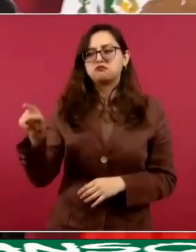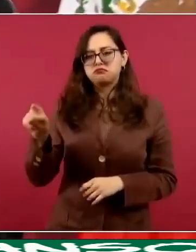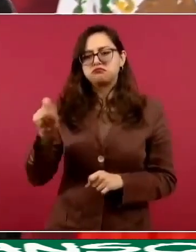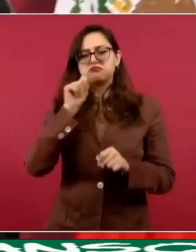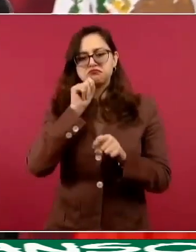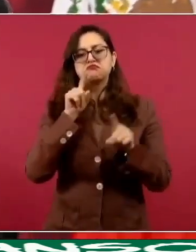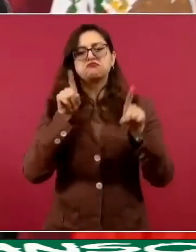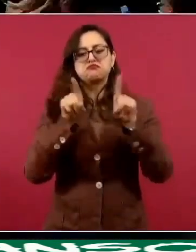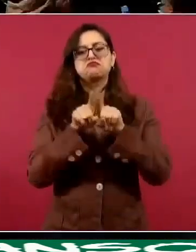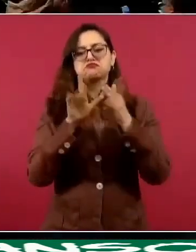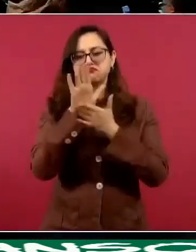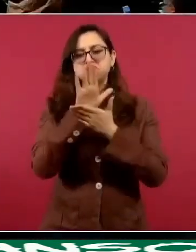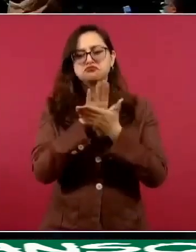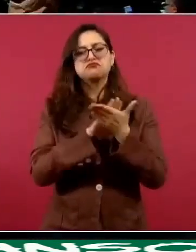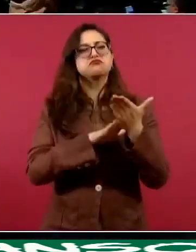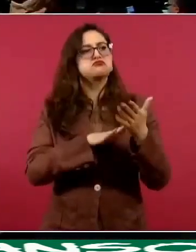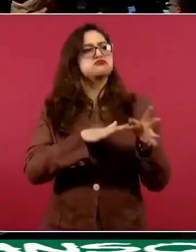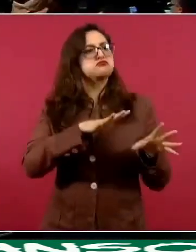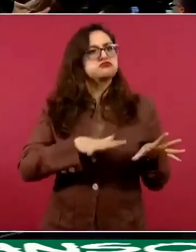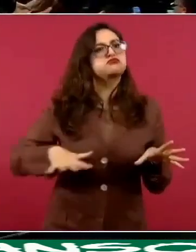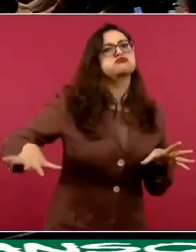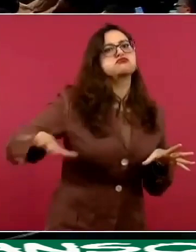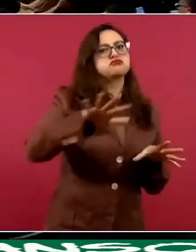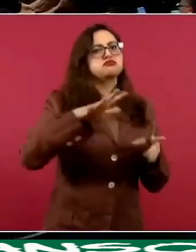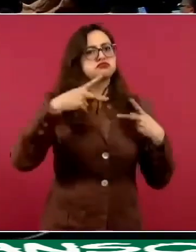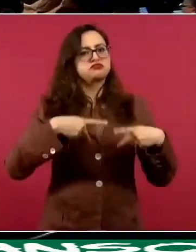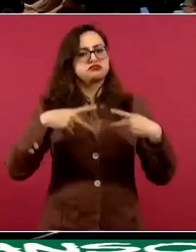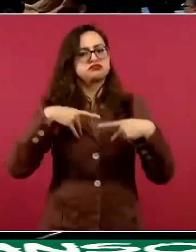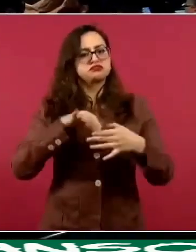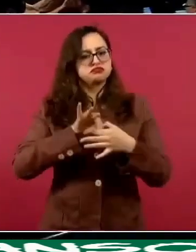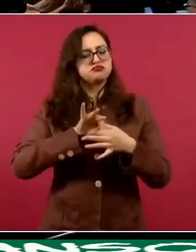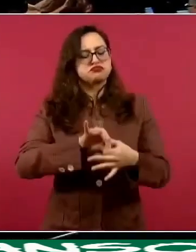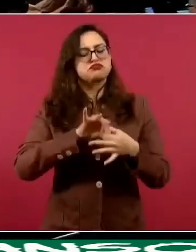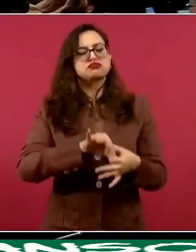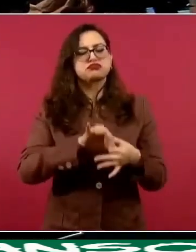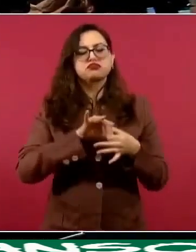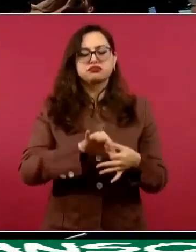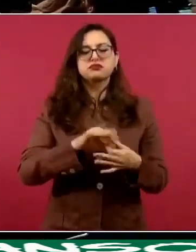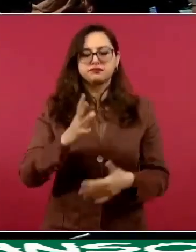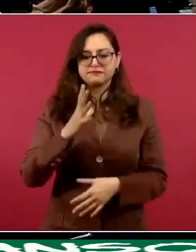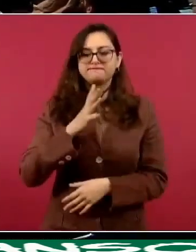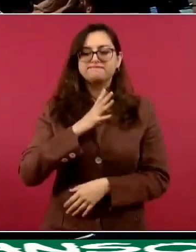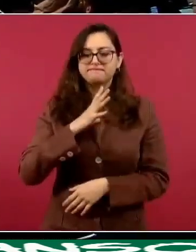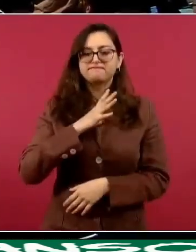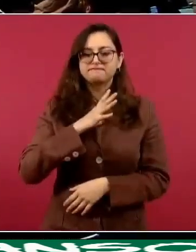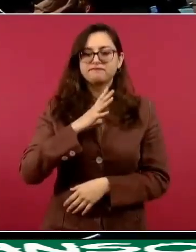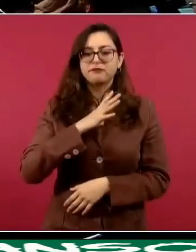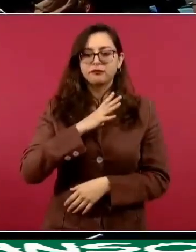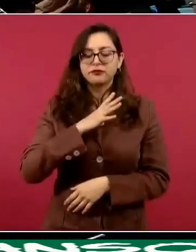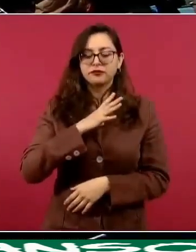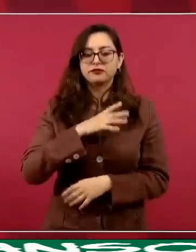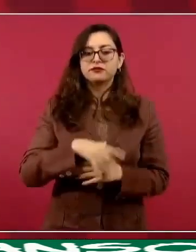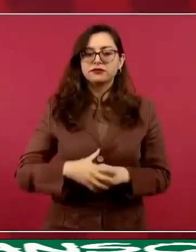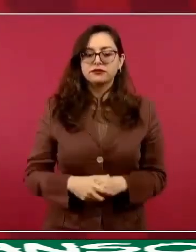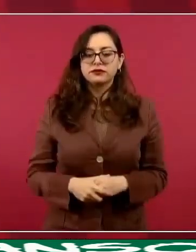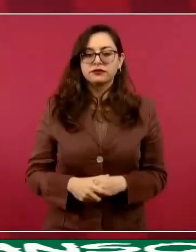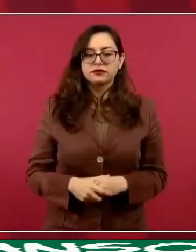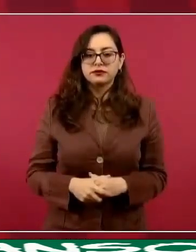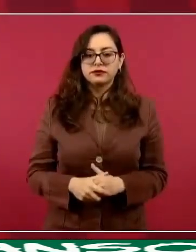ha estado ahí haciendo labor